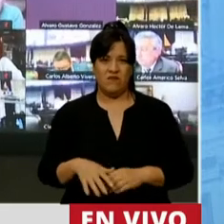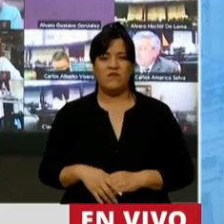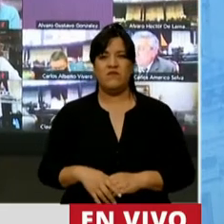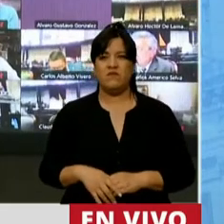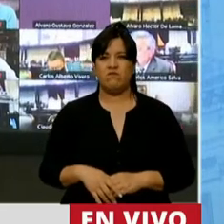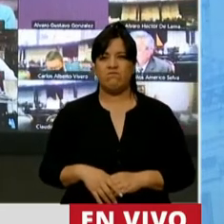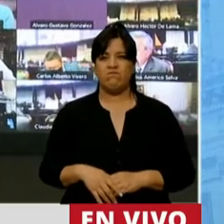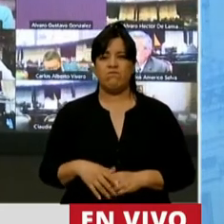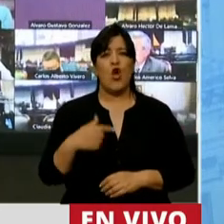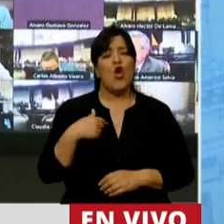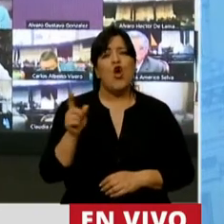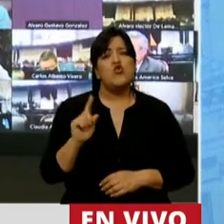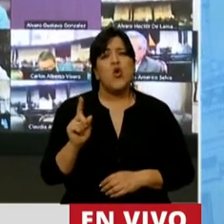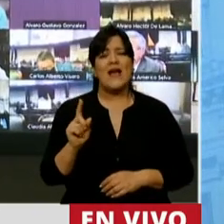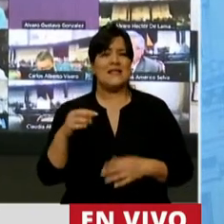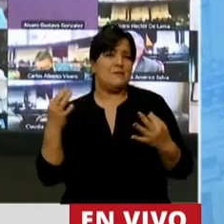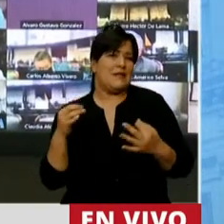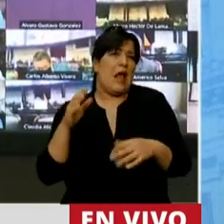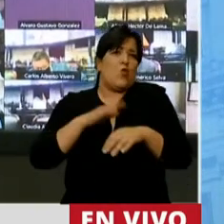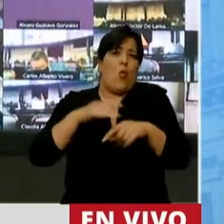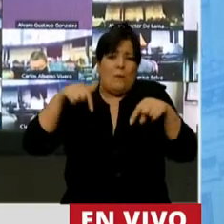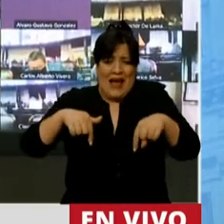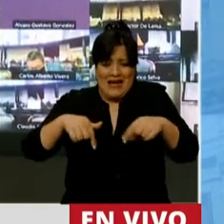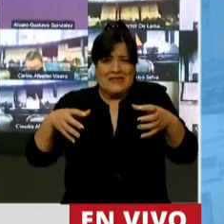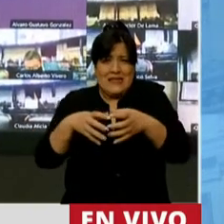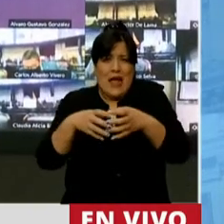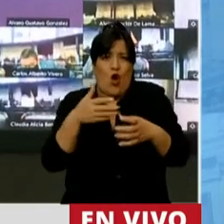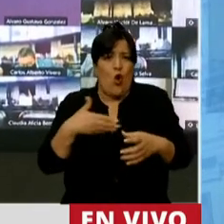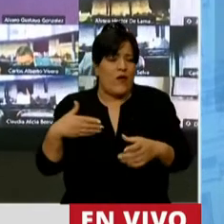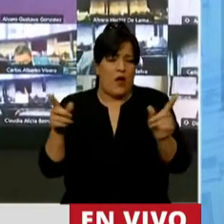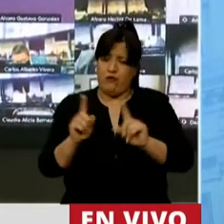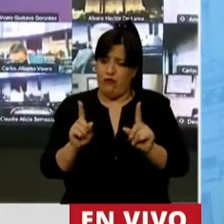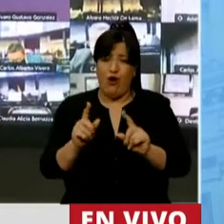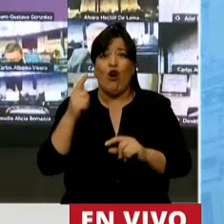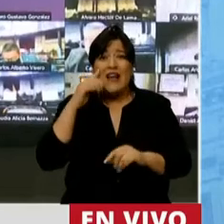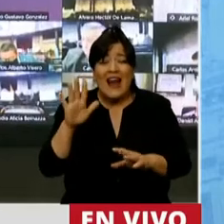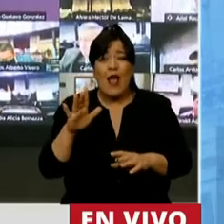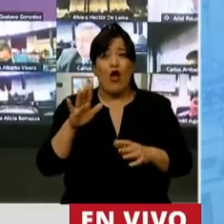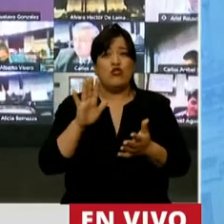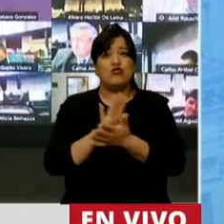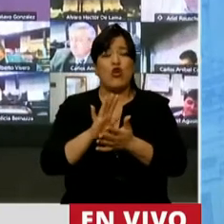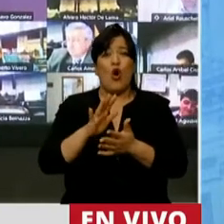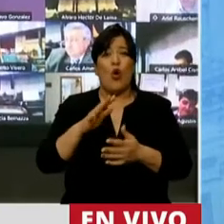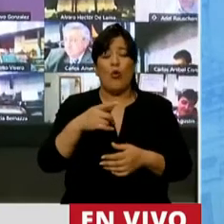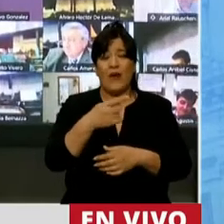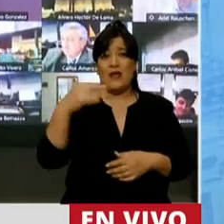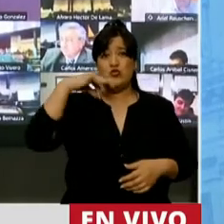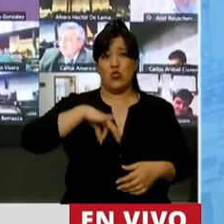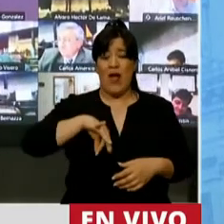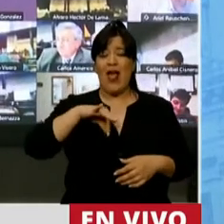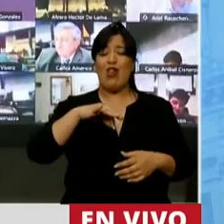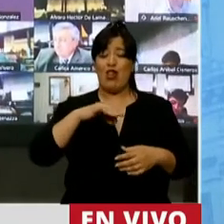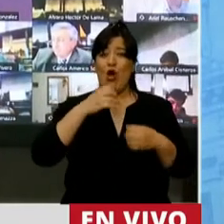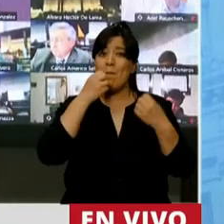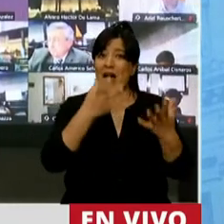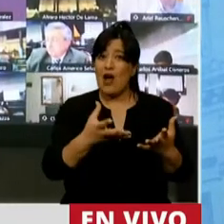No lo atribuyo específicamente a este gobierno, sino que creo que la recuperación salarial de las Fuerzas Armadas es una